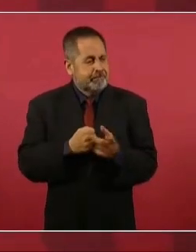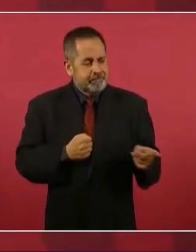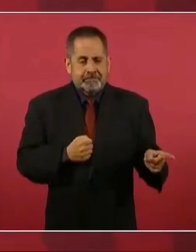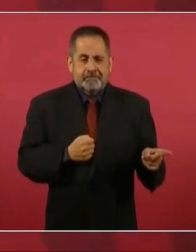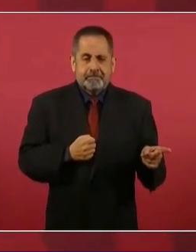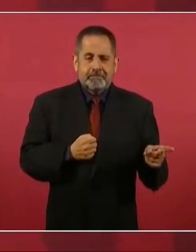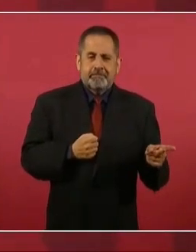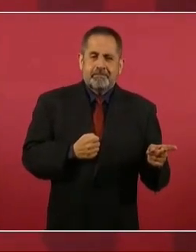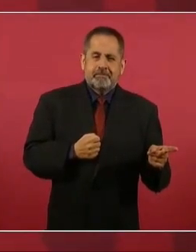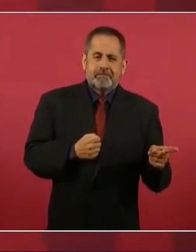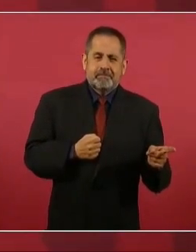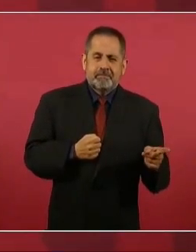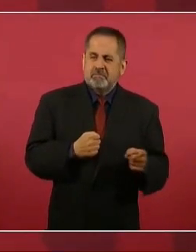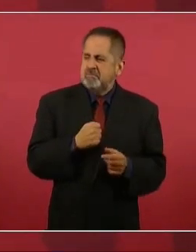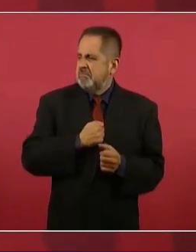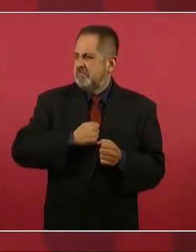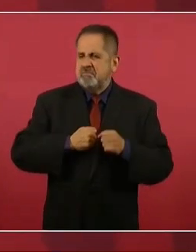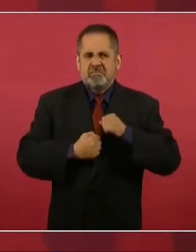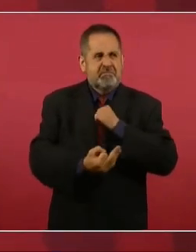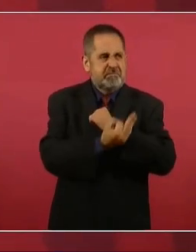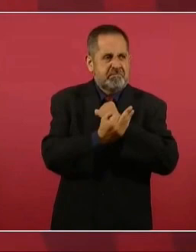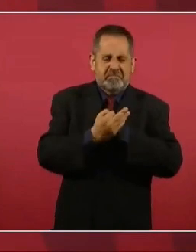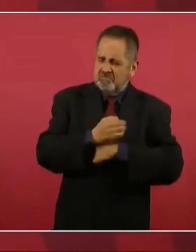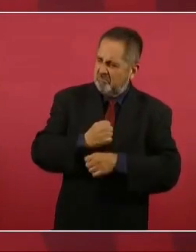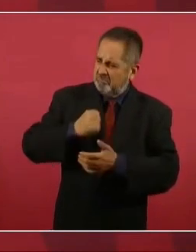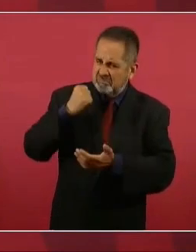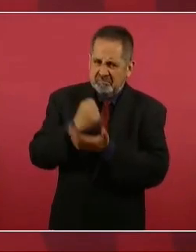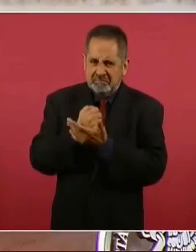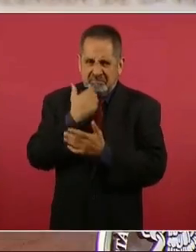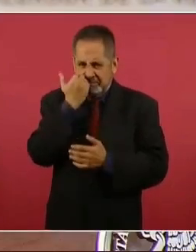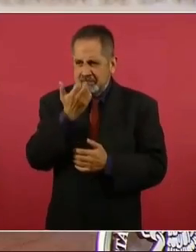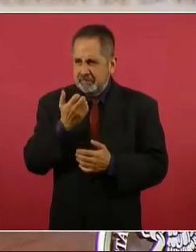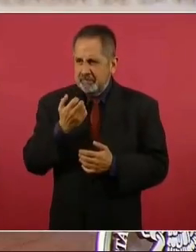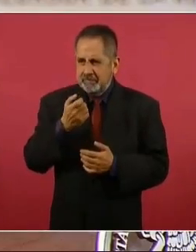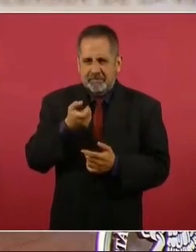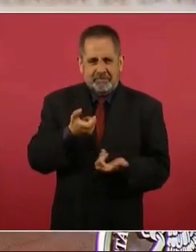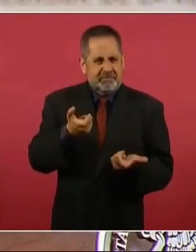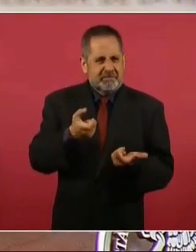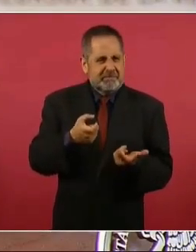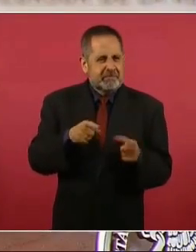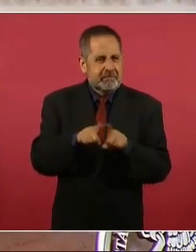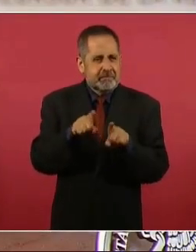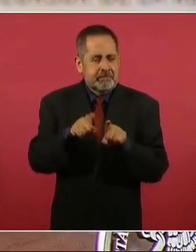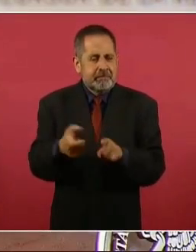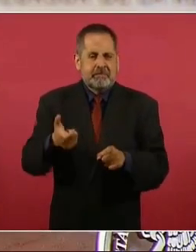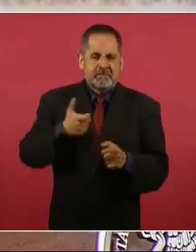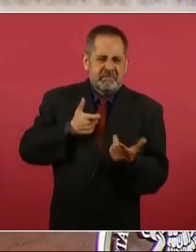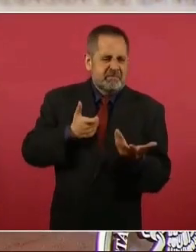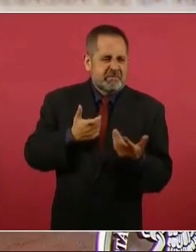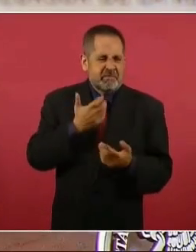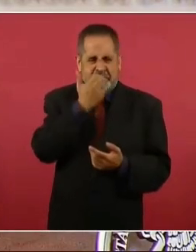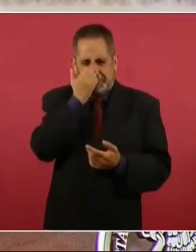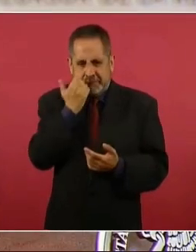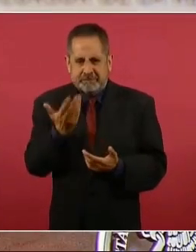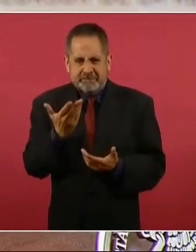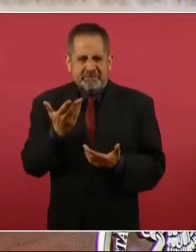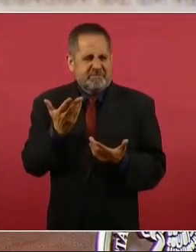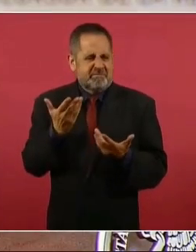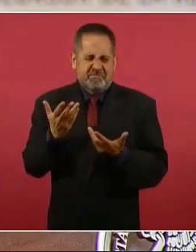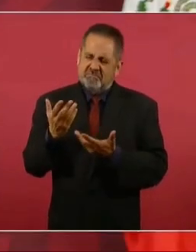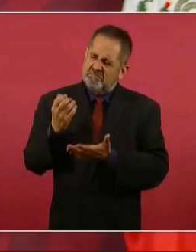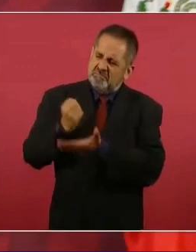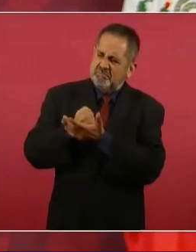influencias y por dinero, imponerse.